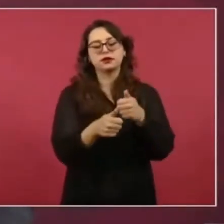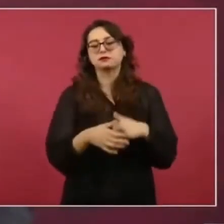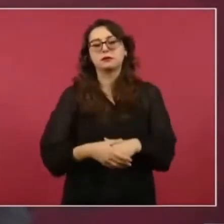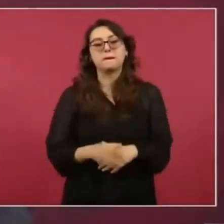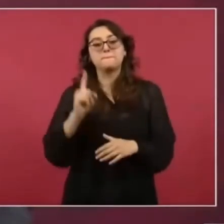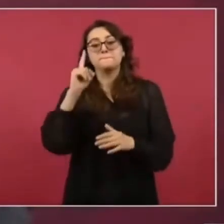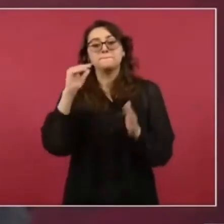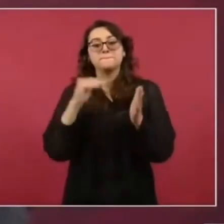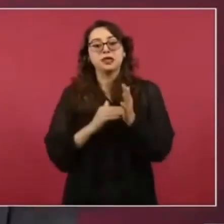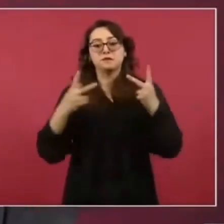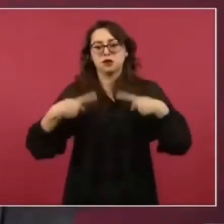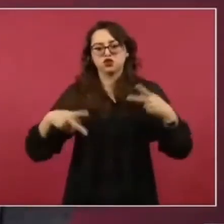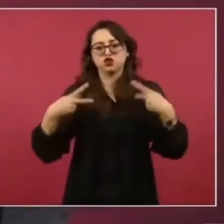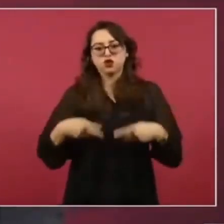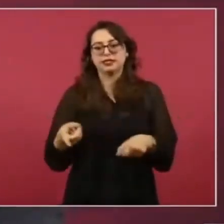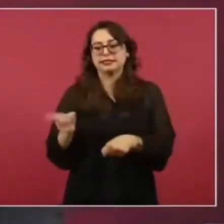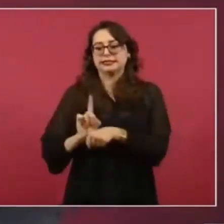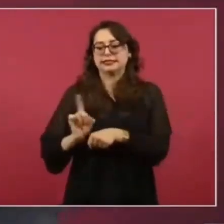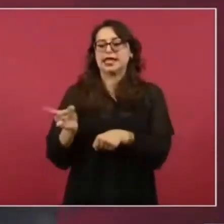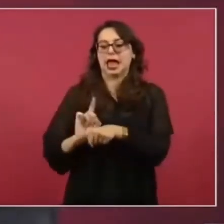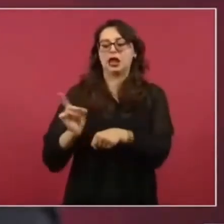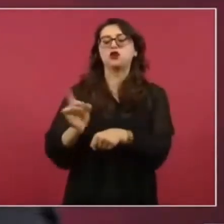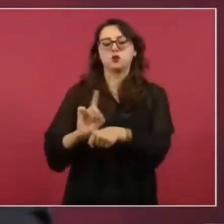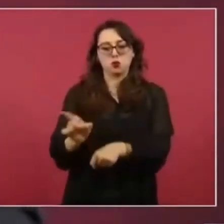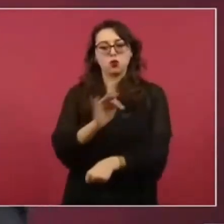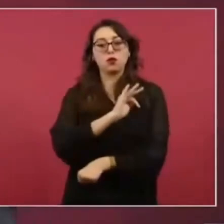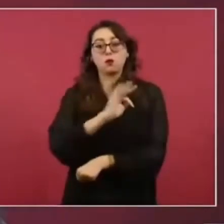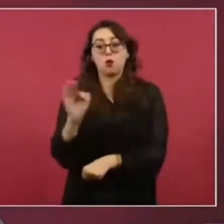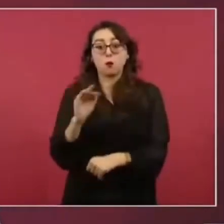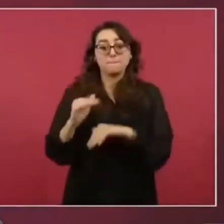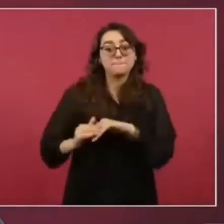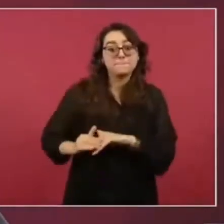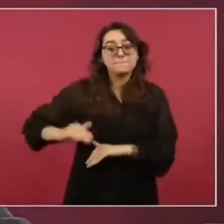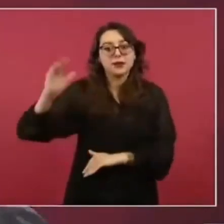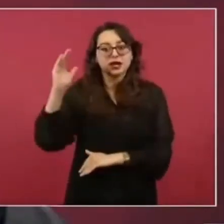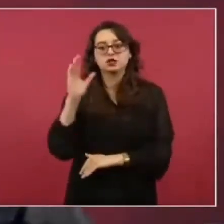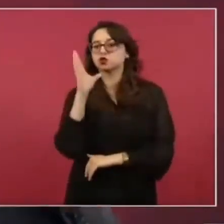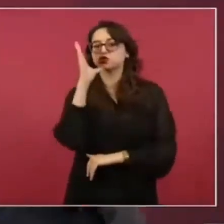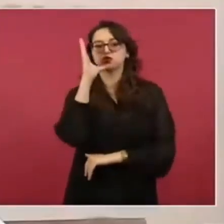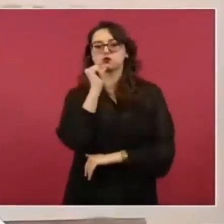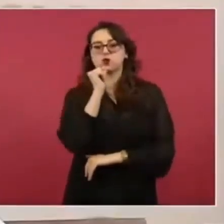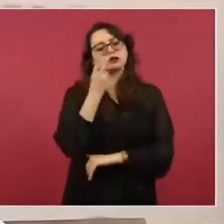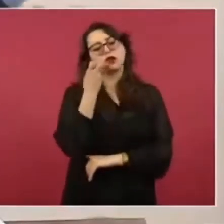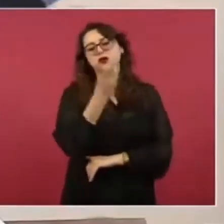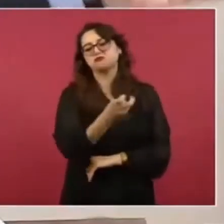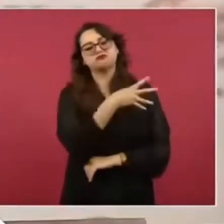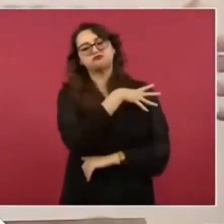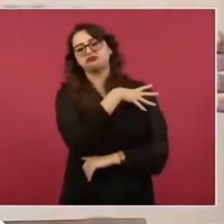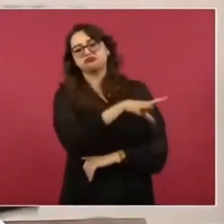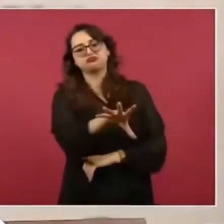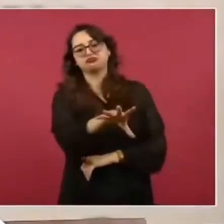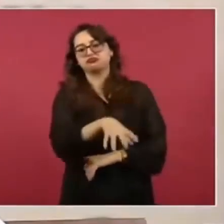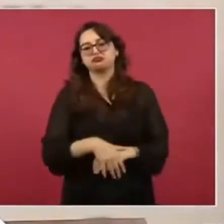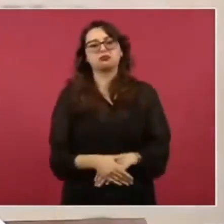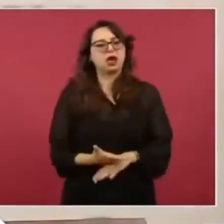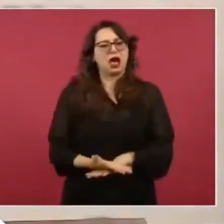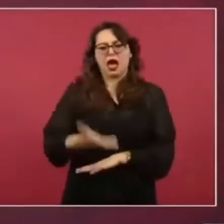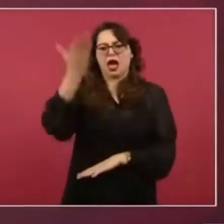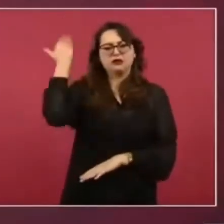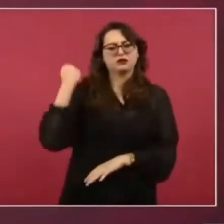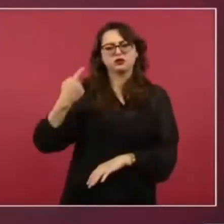ni lo aceptaríamos. Y eso estaba vigente, no de ahora, desde el título 42.